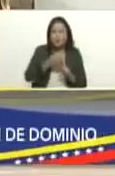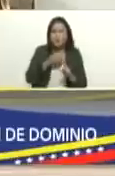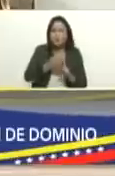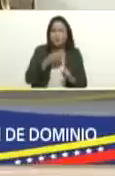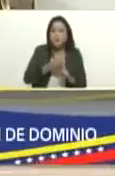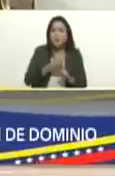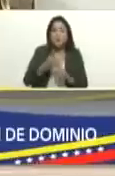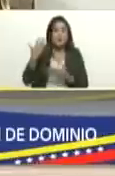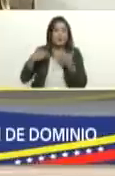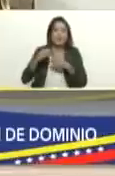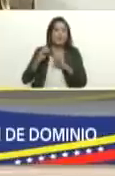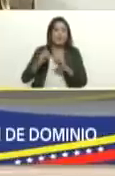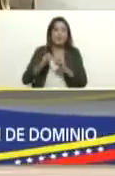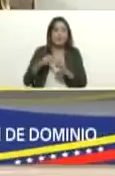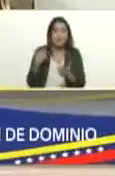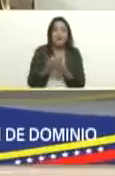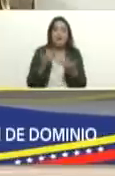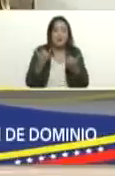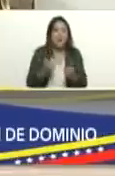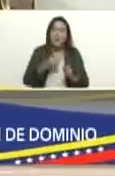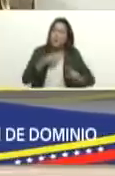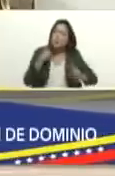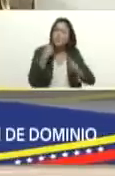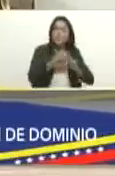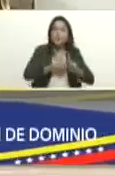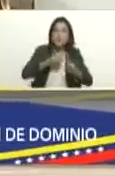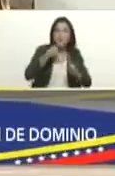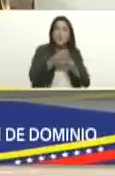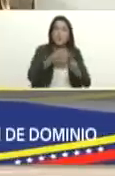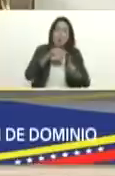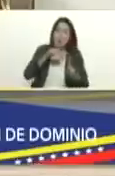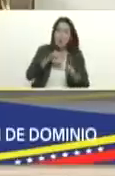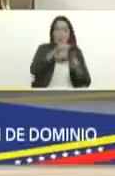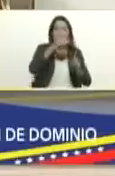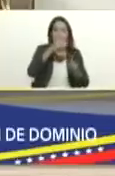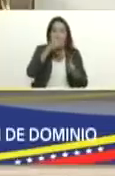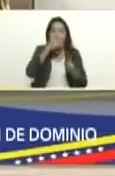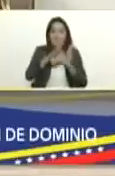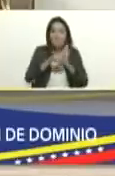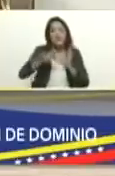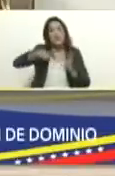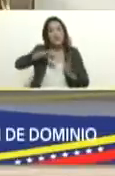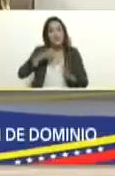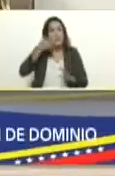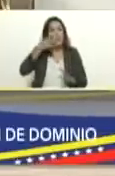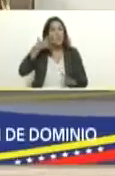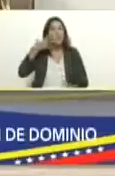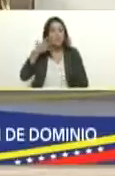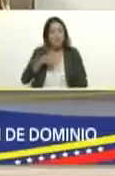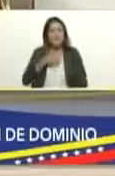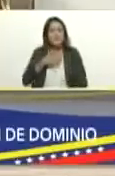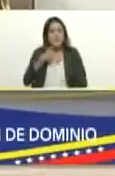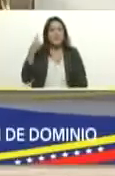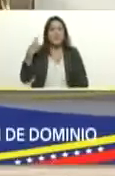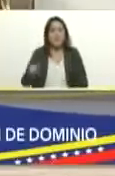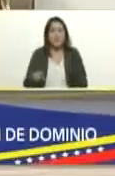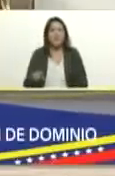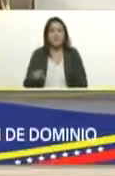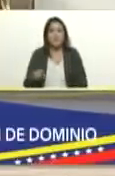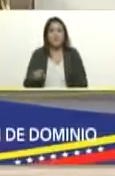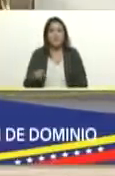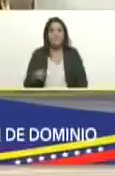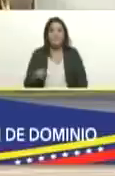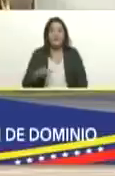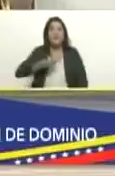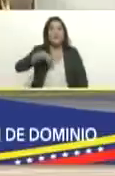nunca antes contra los bandidos y los corruptos y debemos sentirnos orgullosos de estarlo haciendo